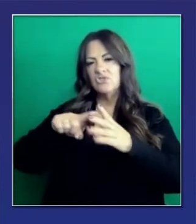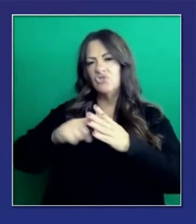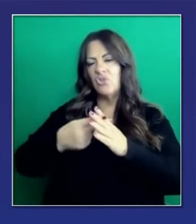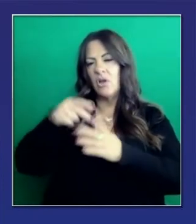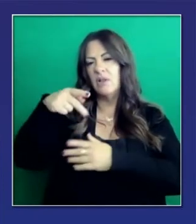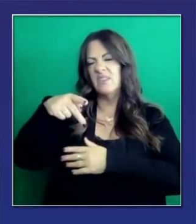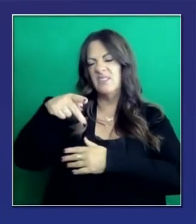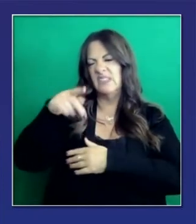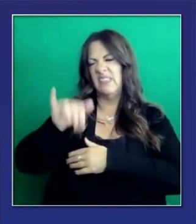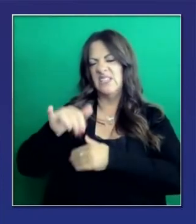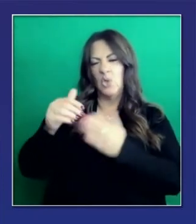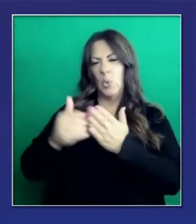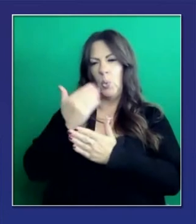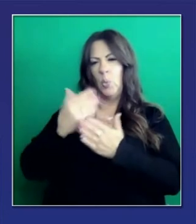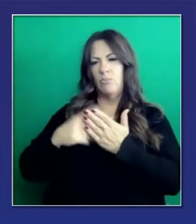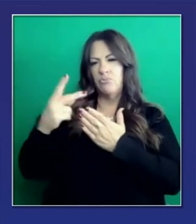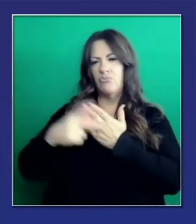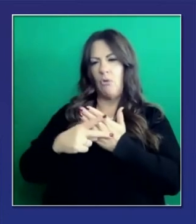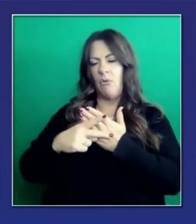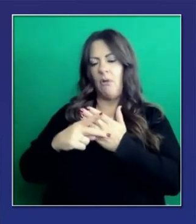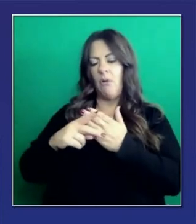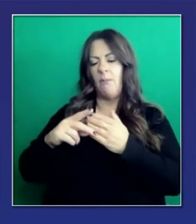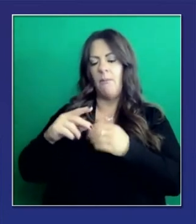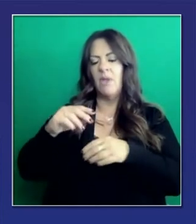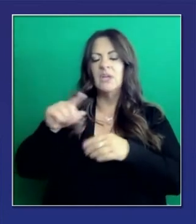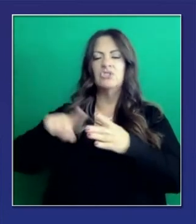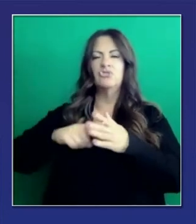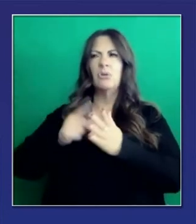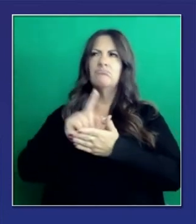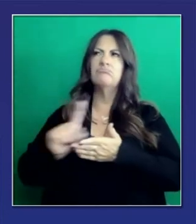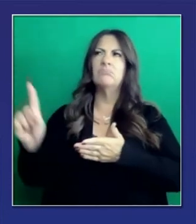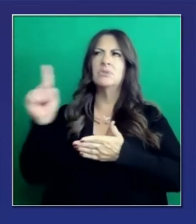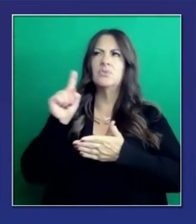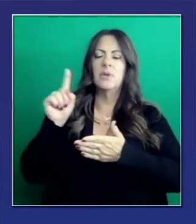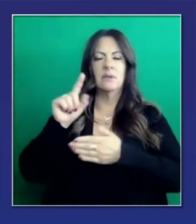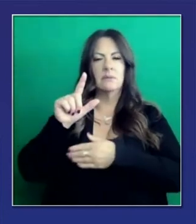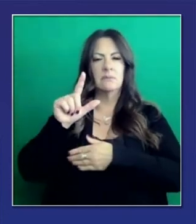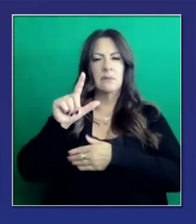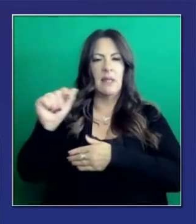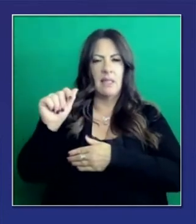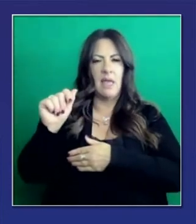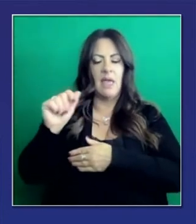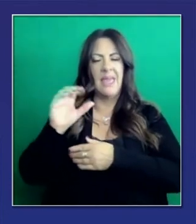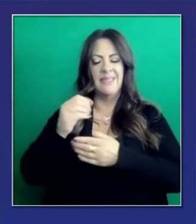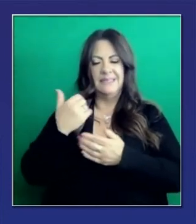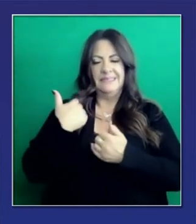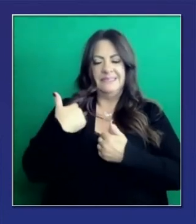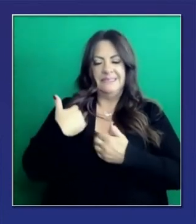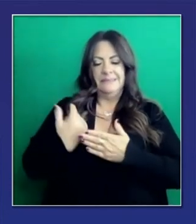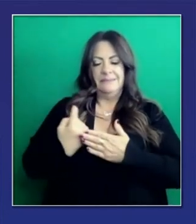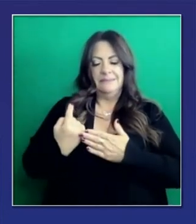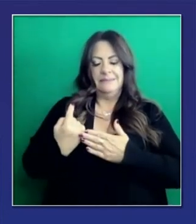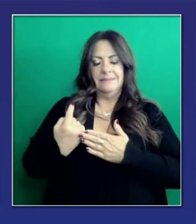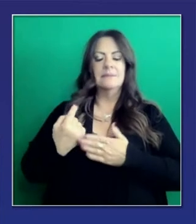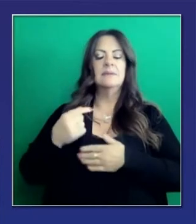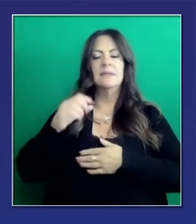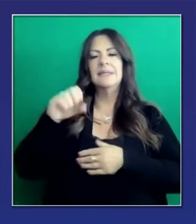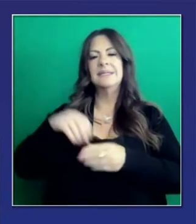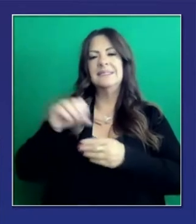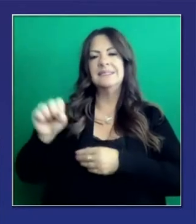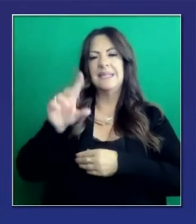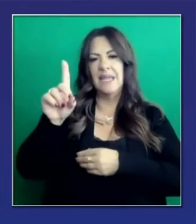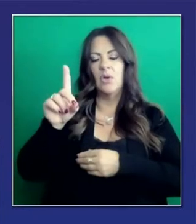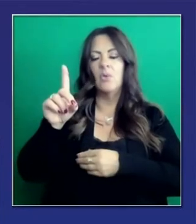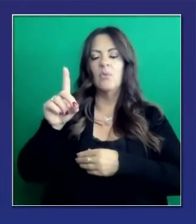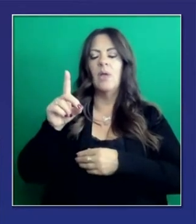hace como una semana en Los Ángeles y más tarde en la semana en San Diego. Así que estaremos promocionándolo mucho más